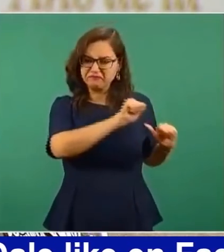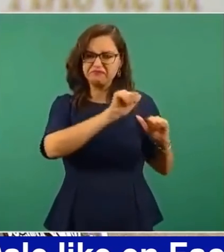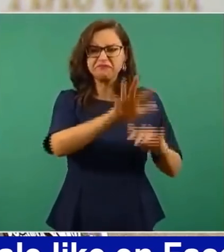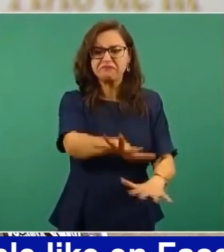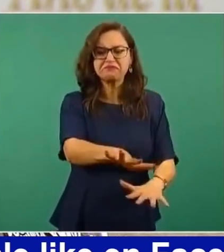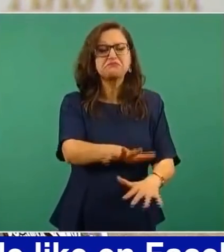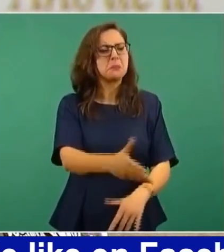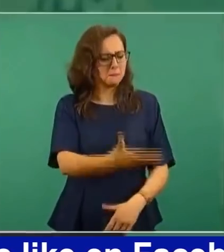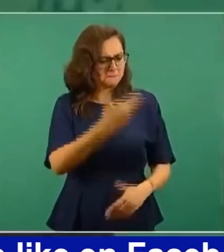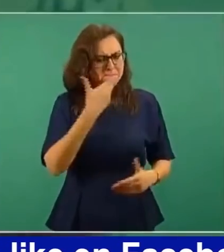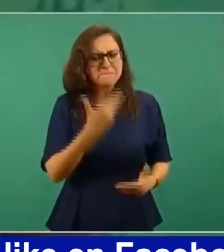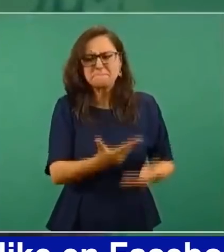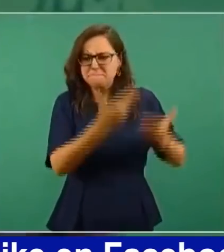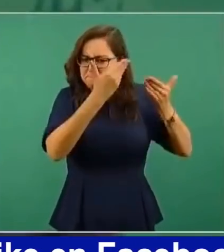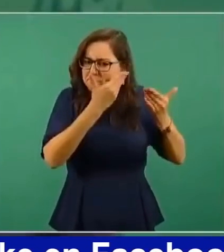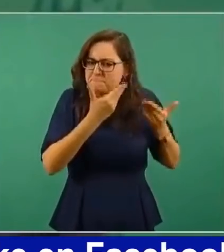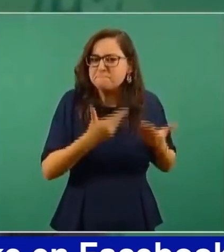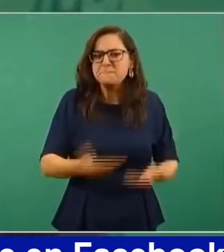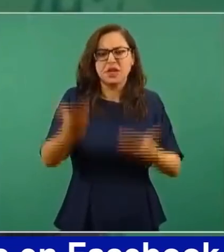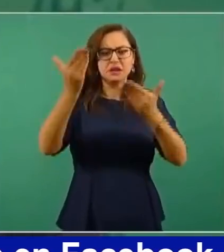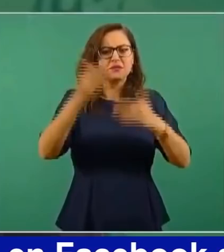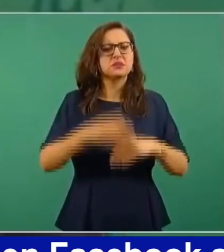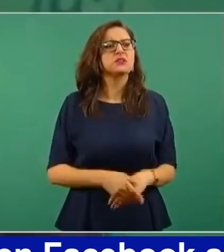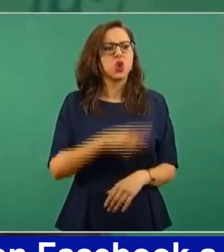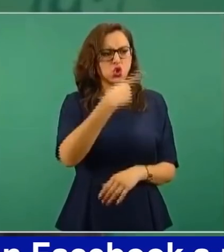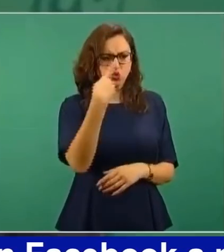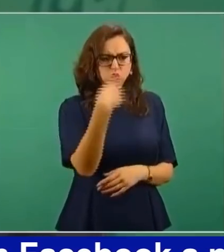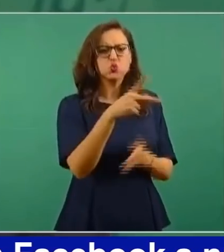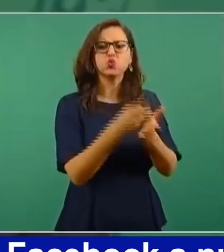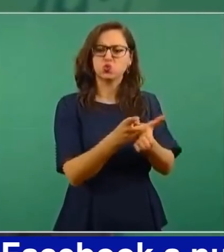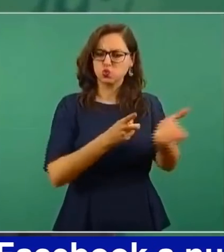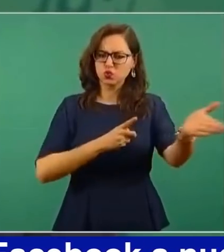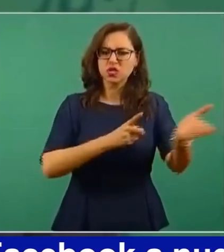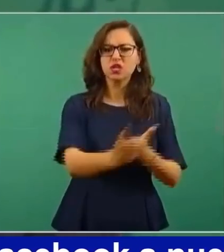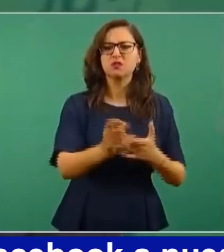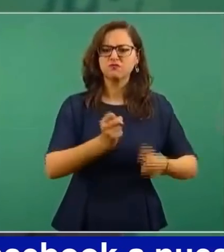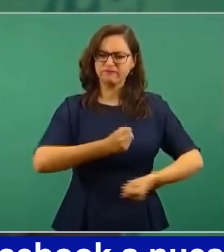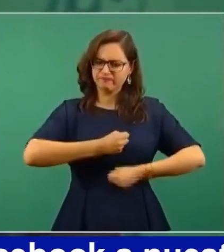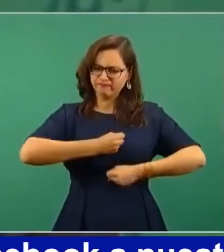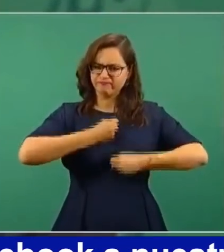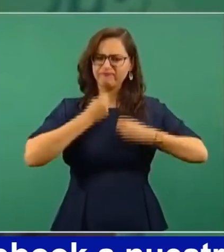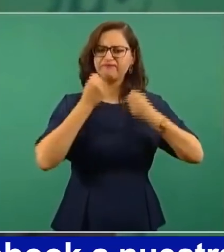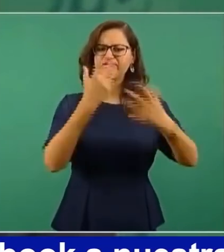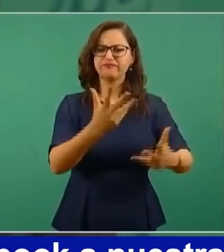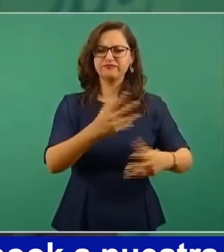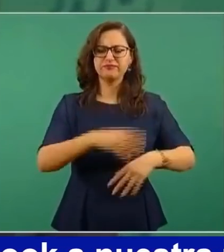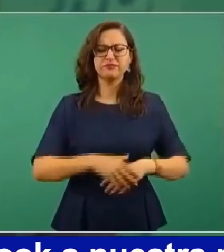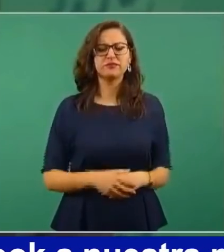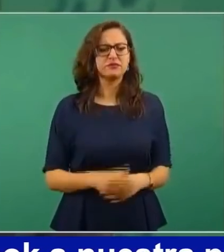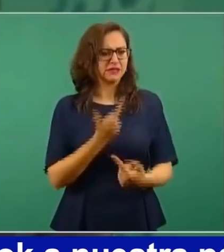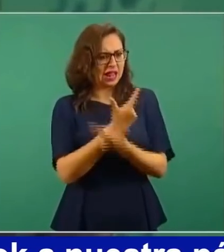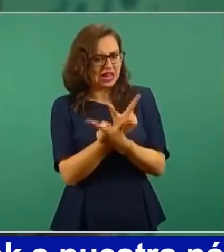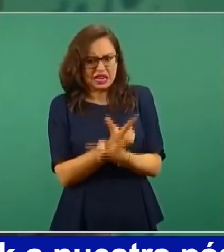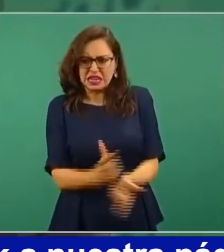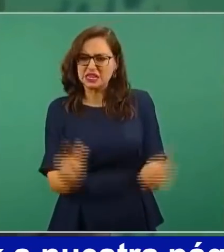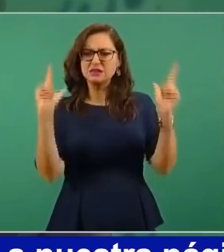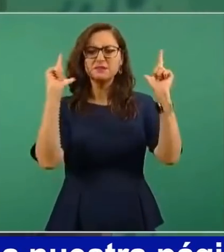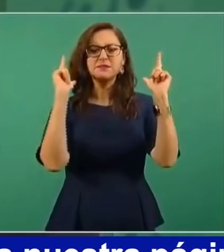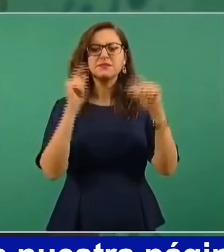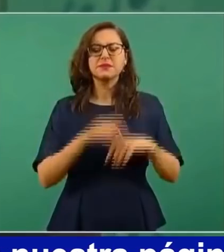de manifestación, a ejercer las libertades